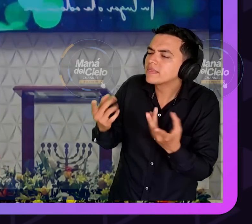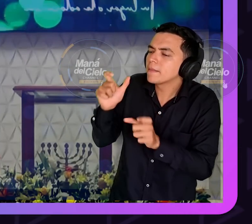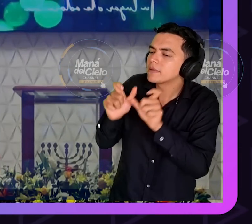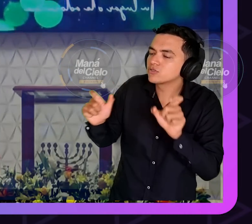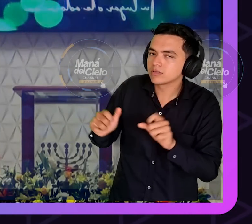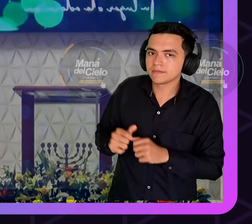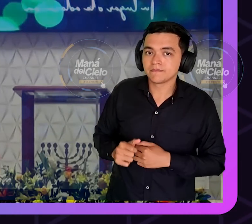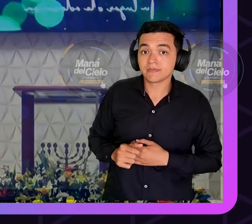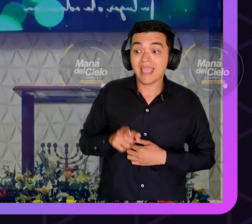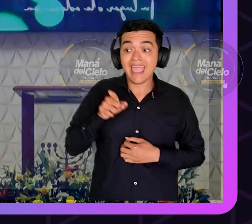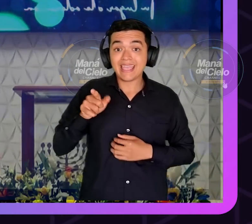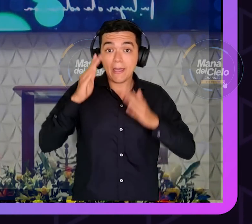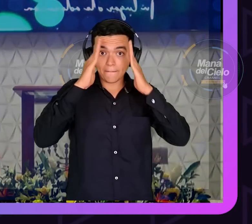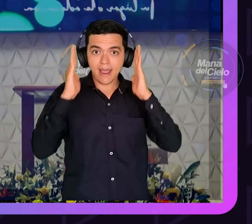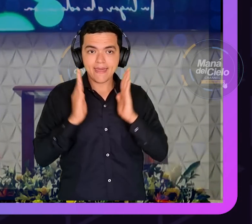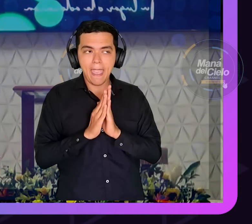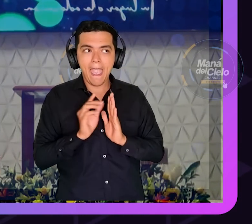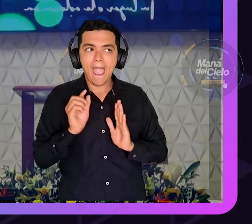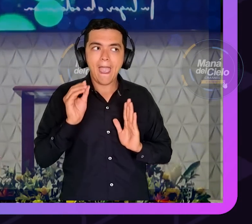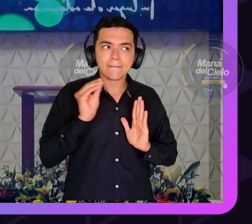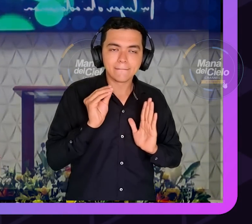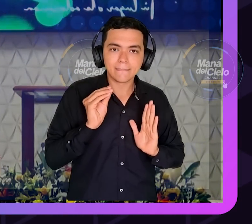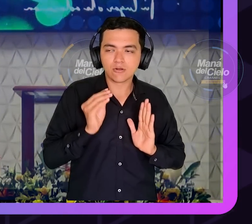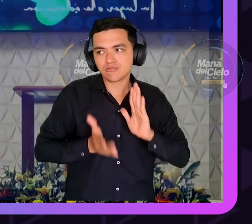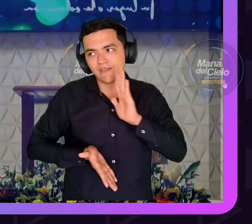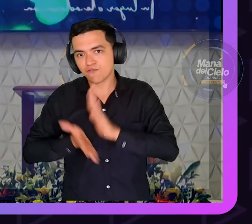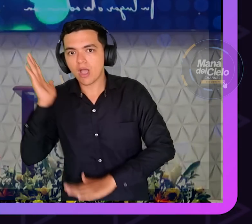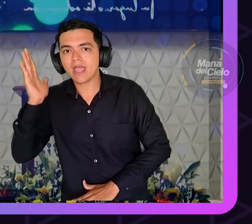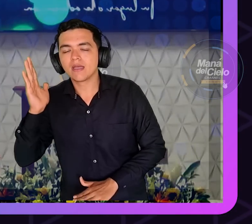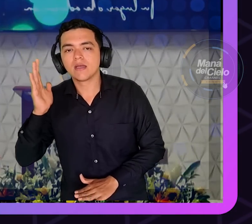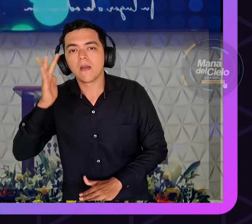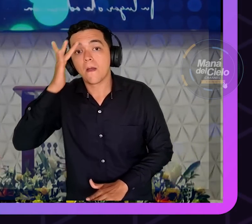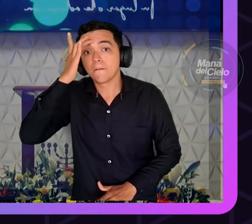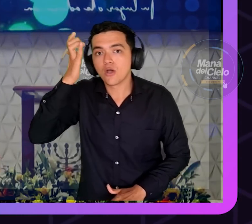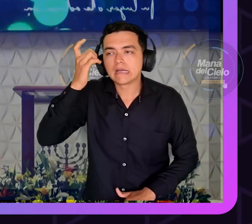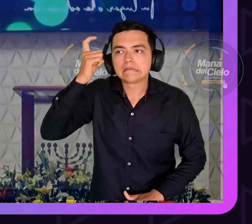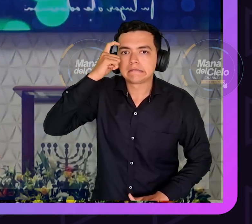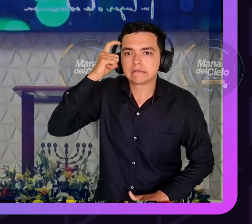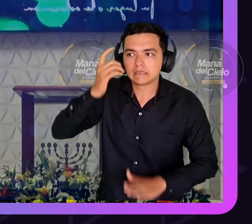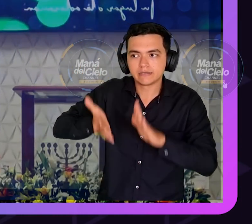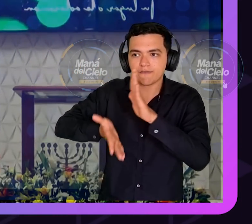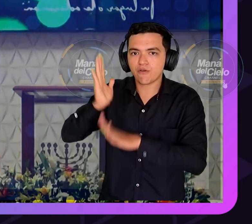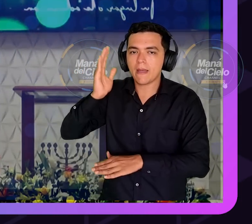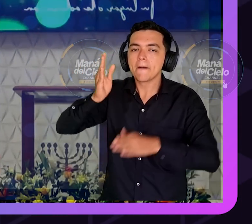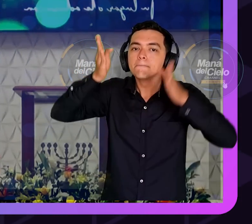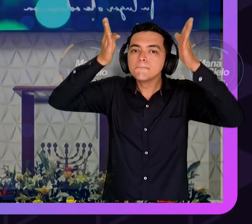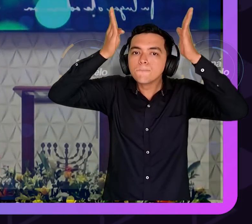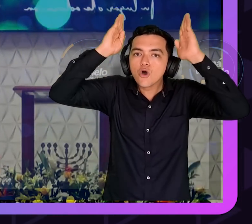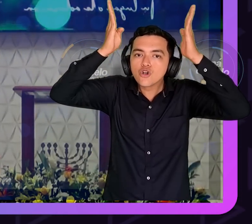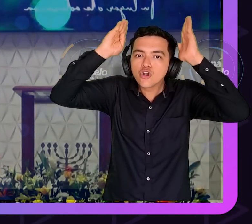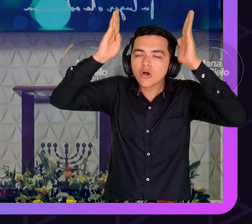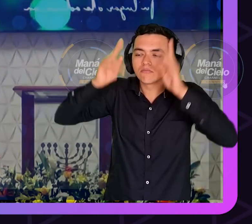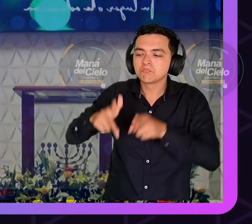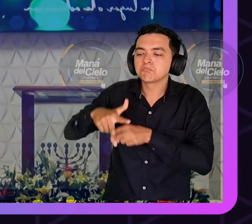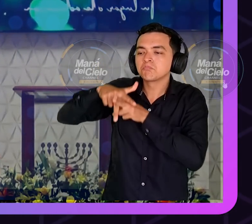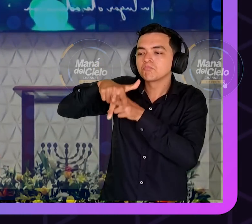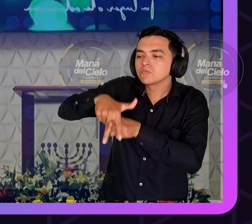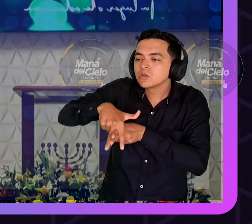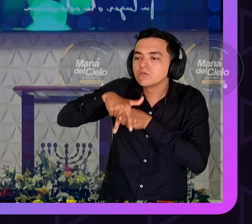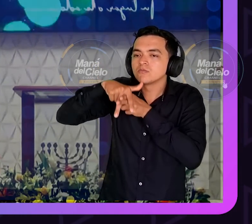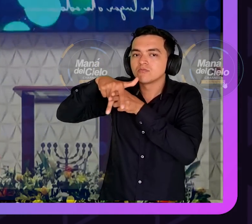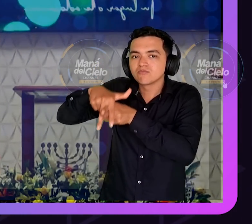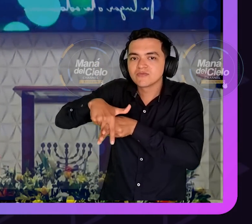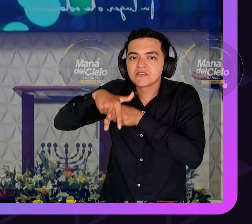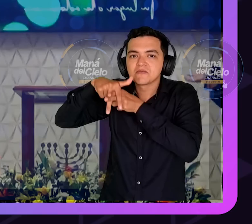se le vinieron los dolores de parto y el pobre feto qué culpa tiene ninguna pero esa